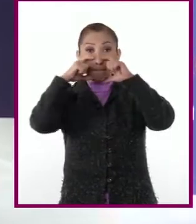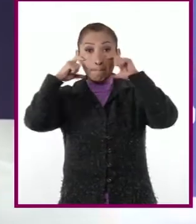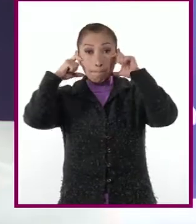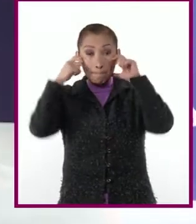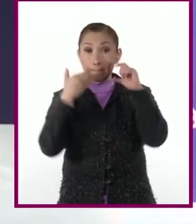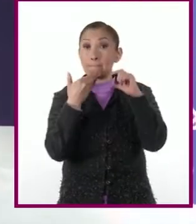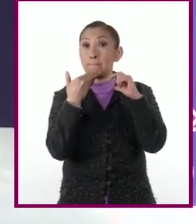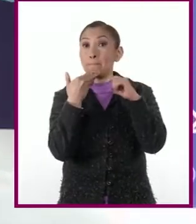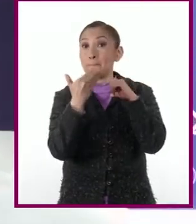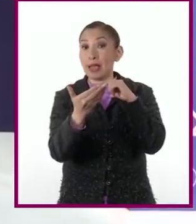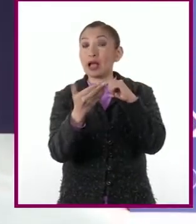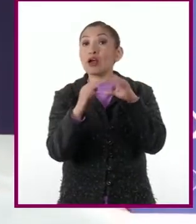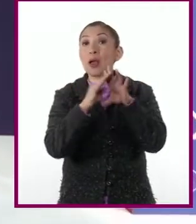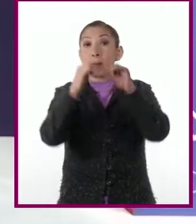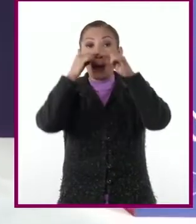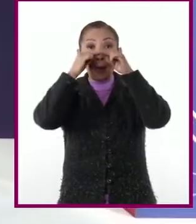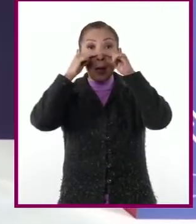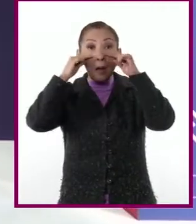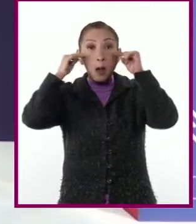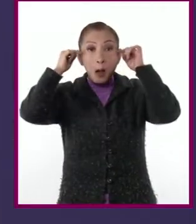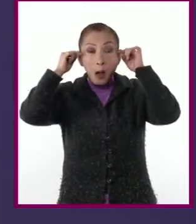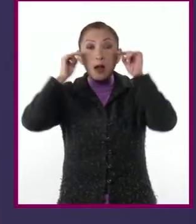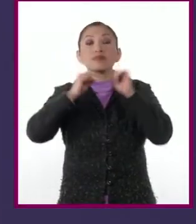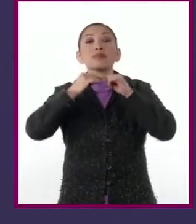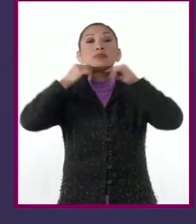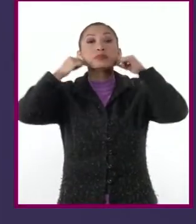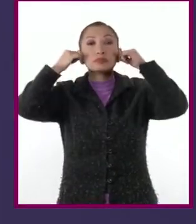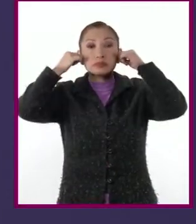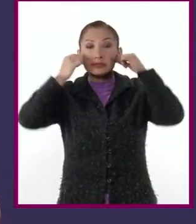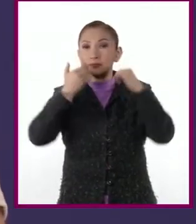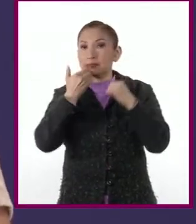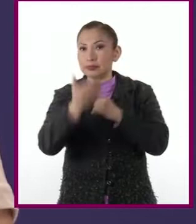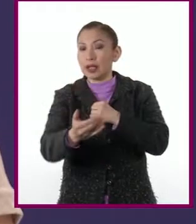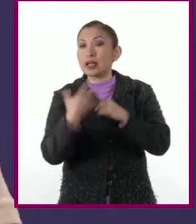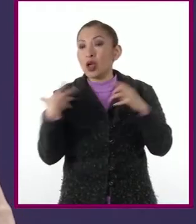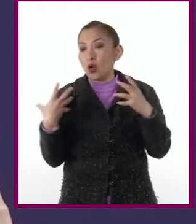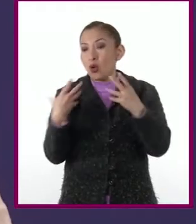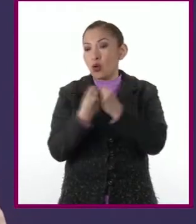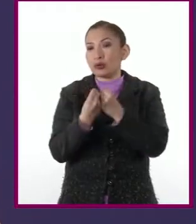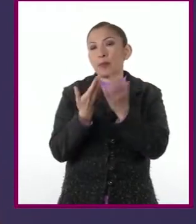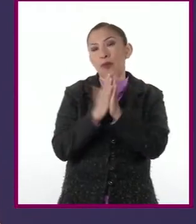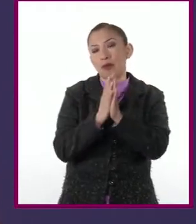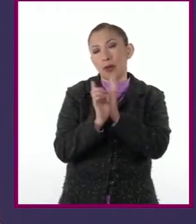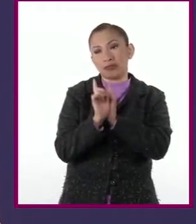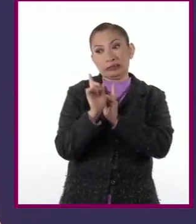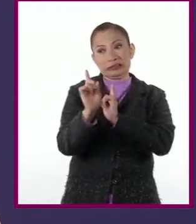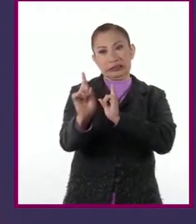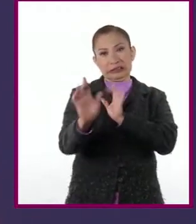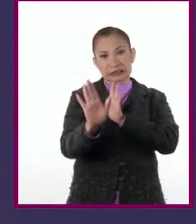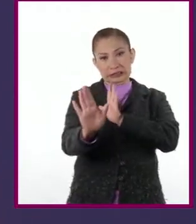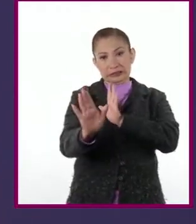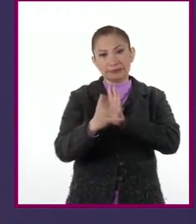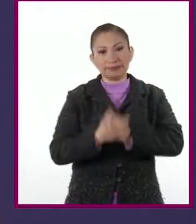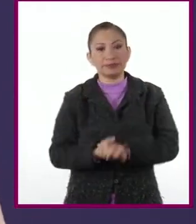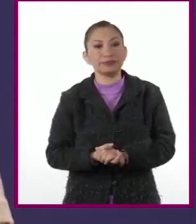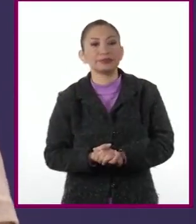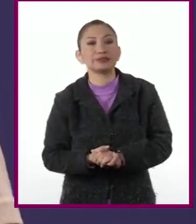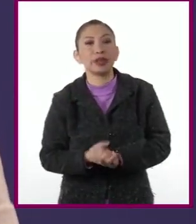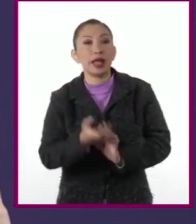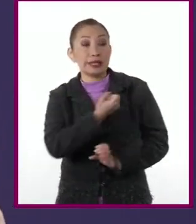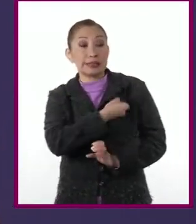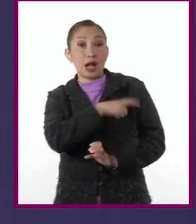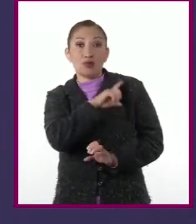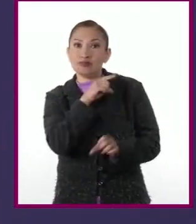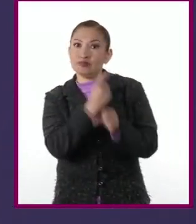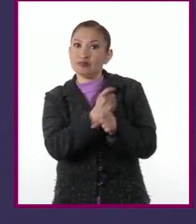adecuadamente, de forma que cubra nariz y boca. Y aunque juntos, guardar y pedir la sana distancia. La salud